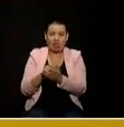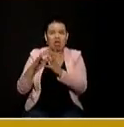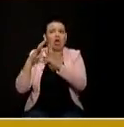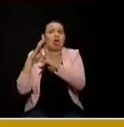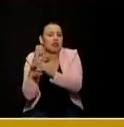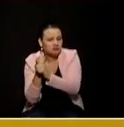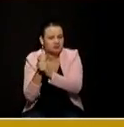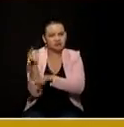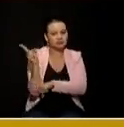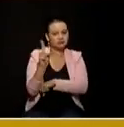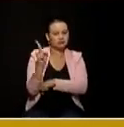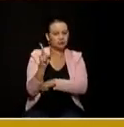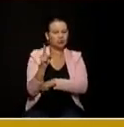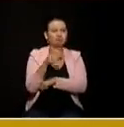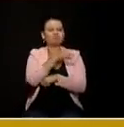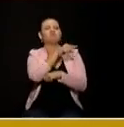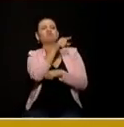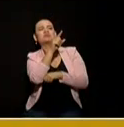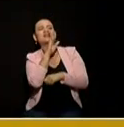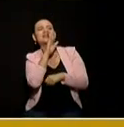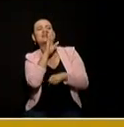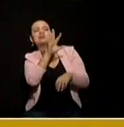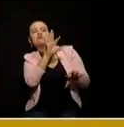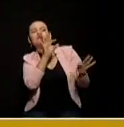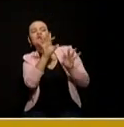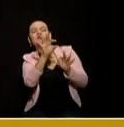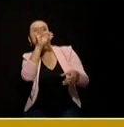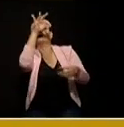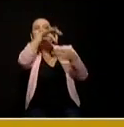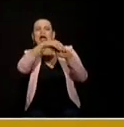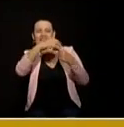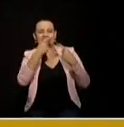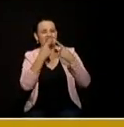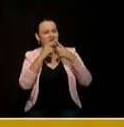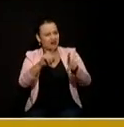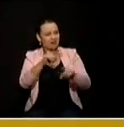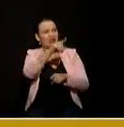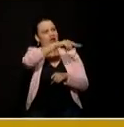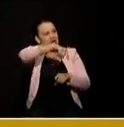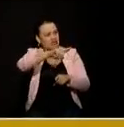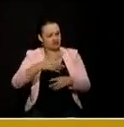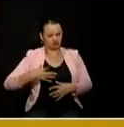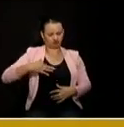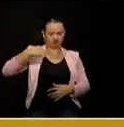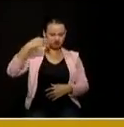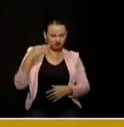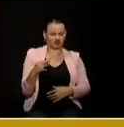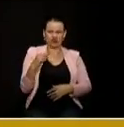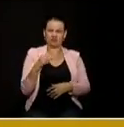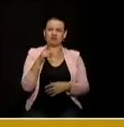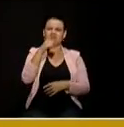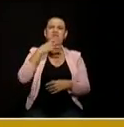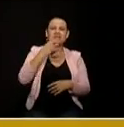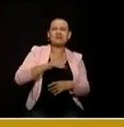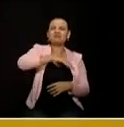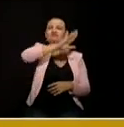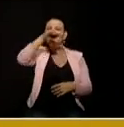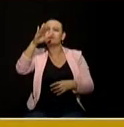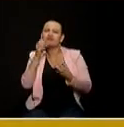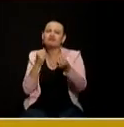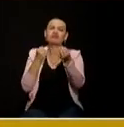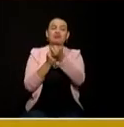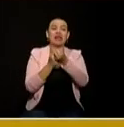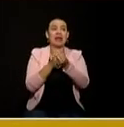elijamos una persona diferente una persona que consigue un departamento de avanzada una persona que no está casada